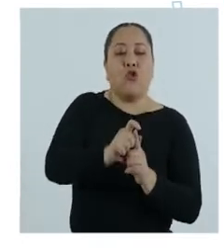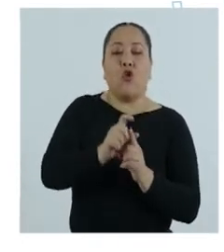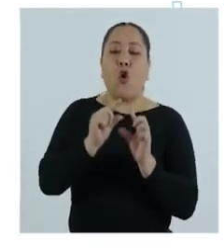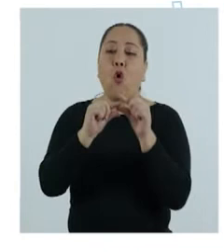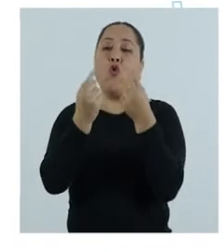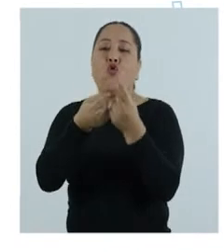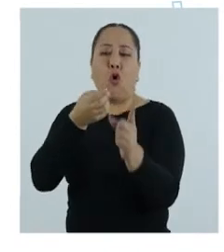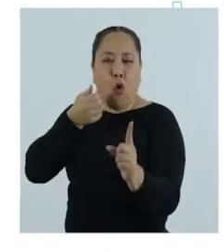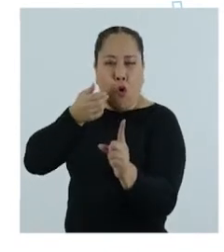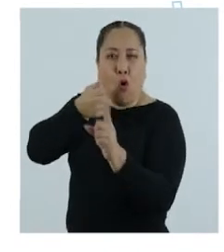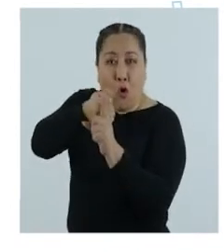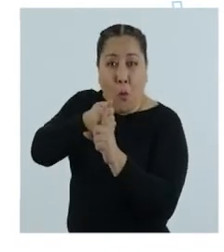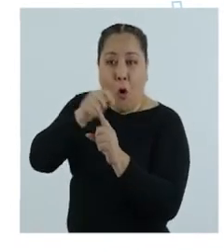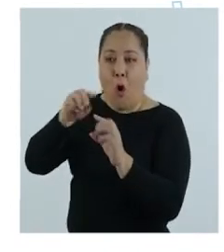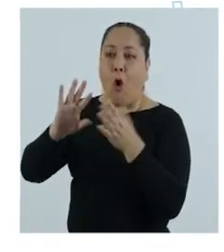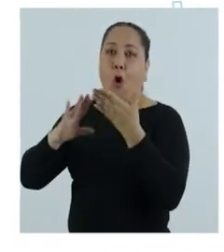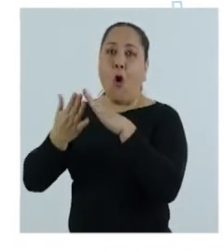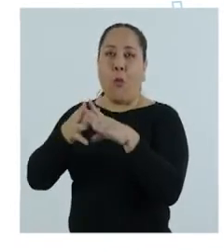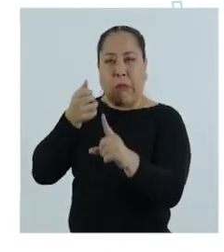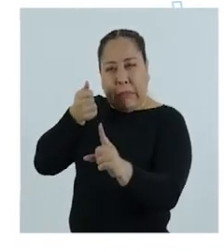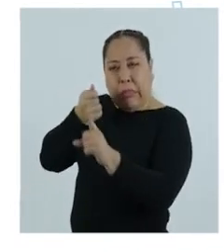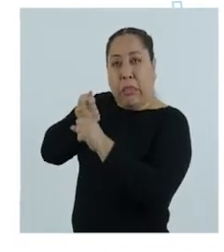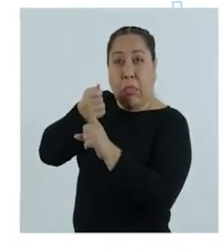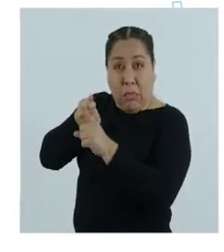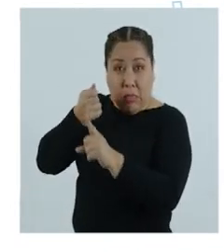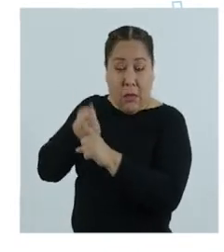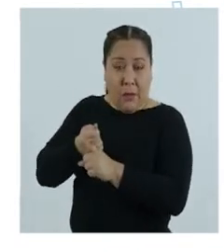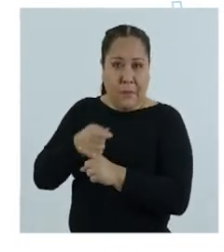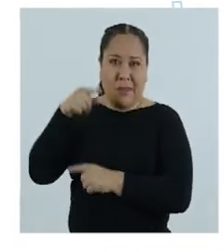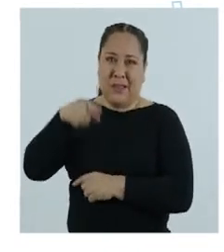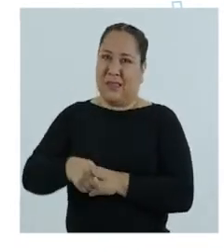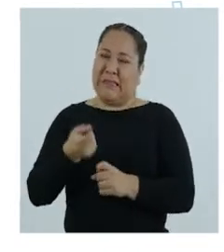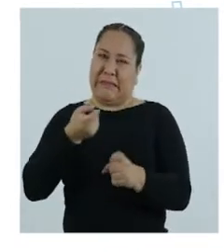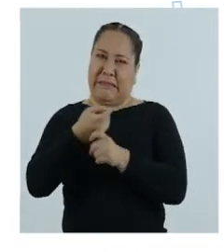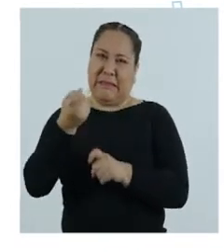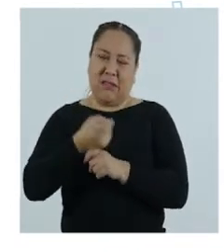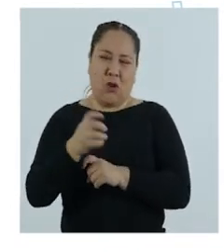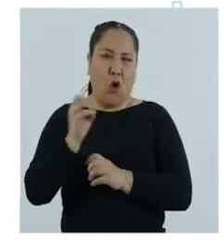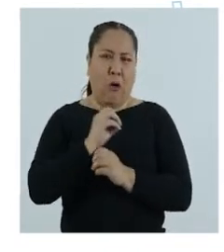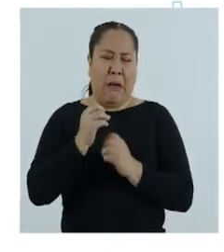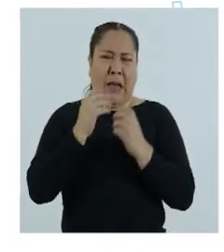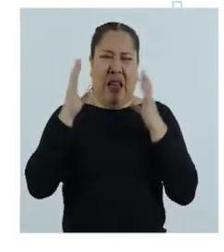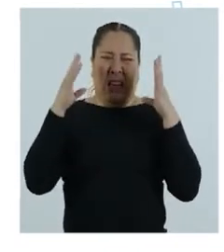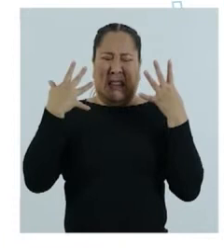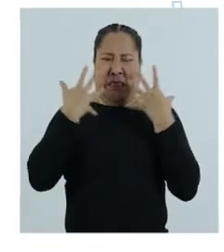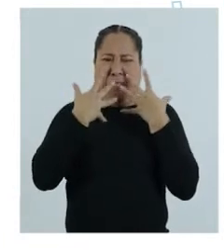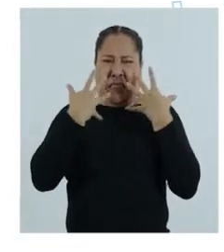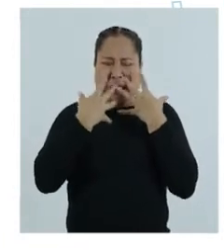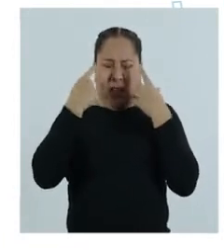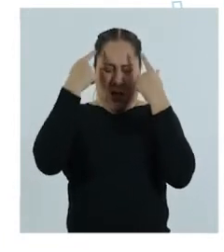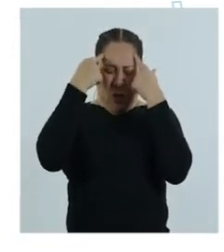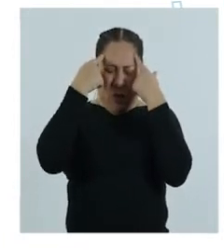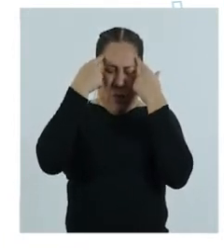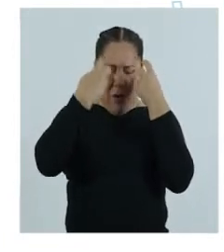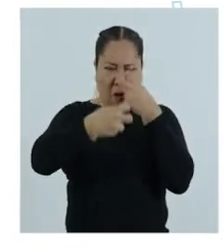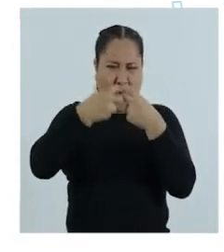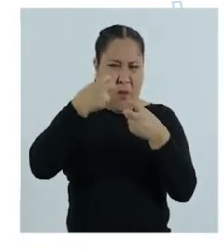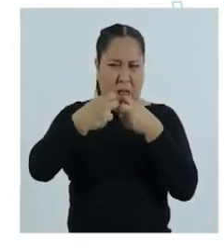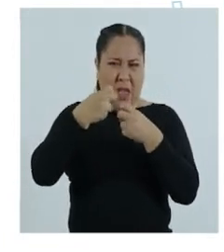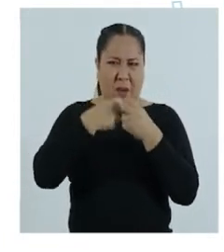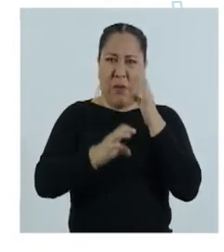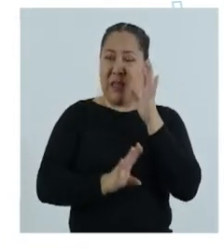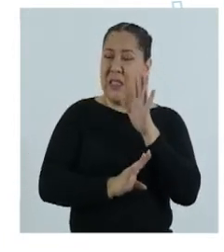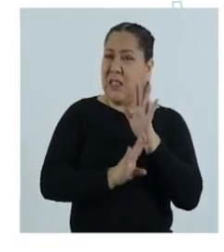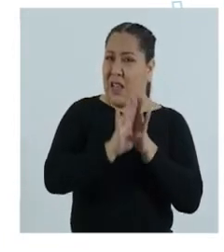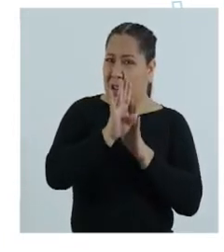grupo o una comunidad, lo que trae consecuencias dañinas o probables traumatismos, efectos psicológicos,